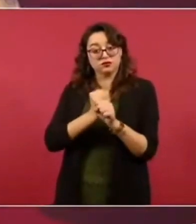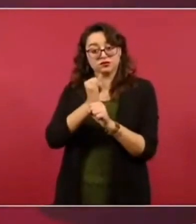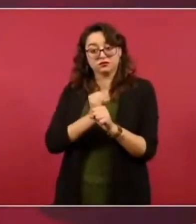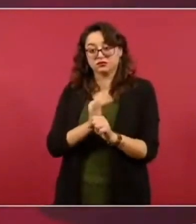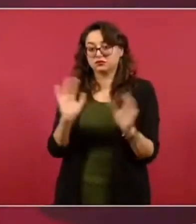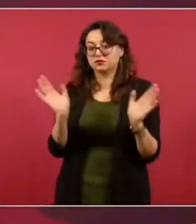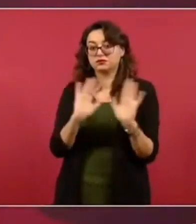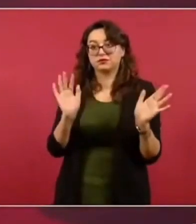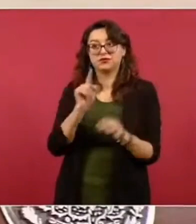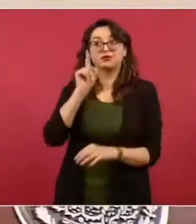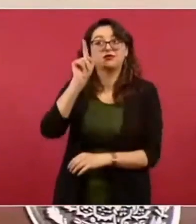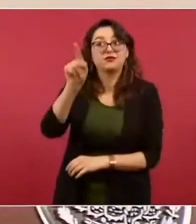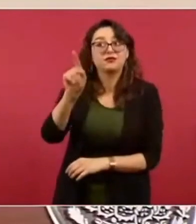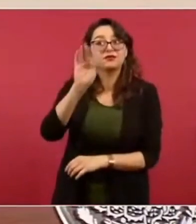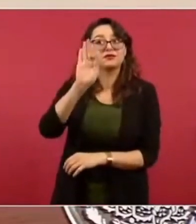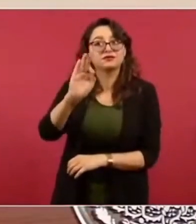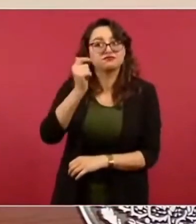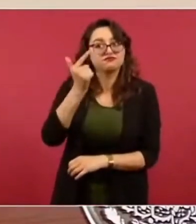diciendo?